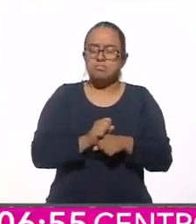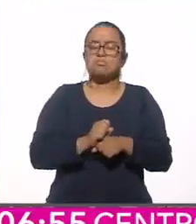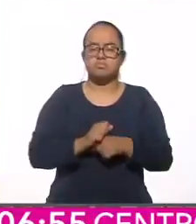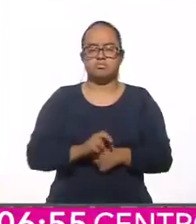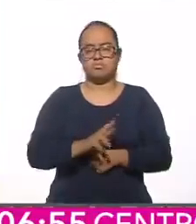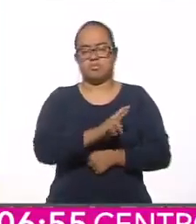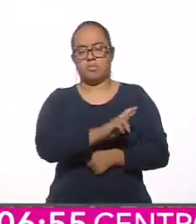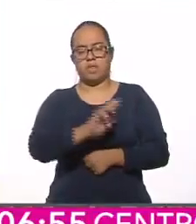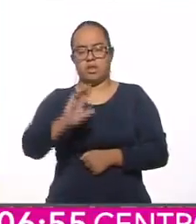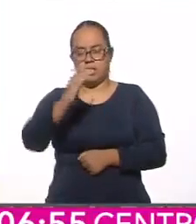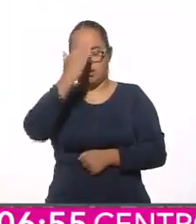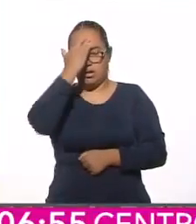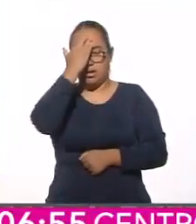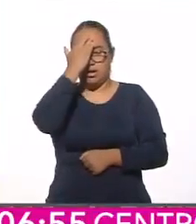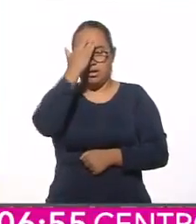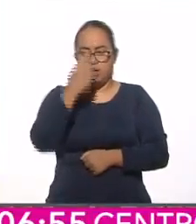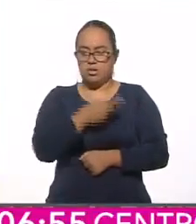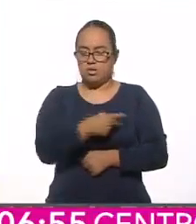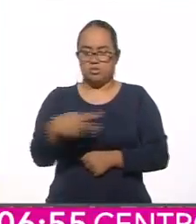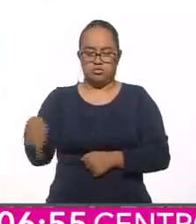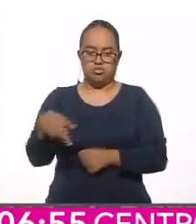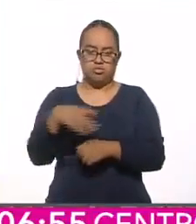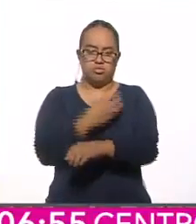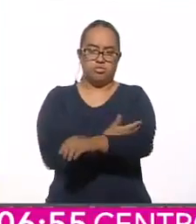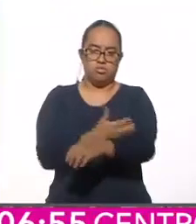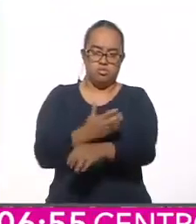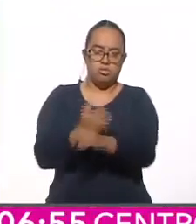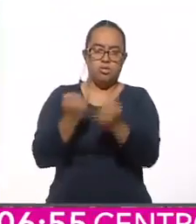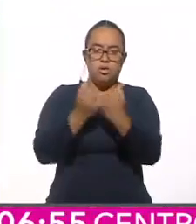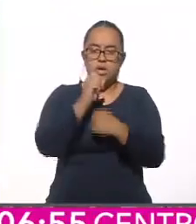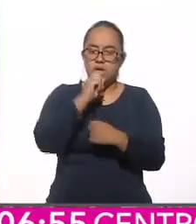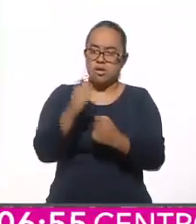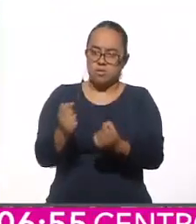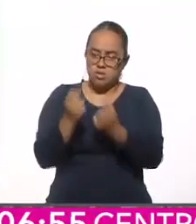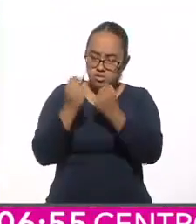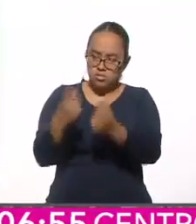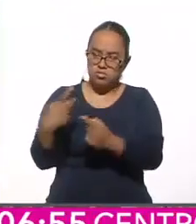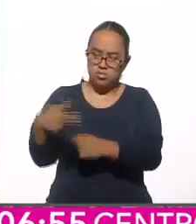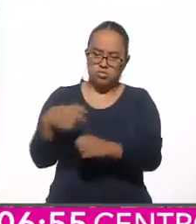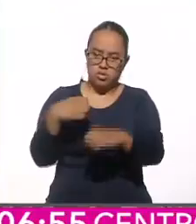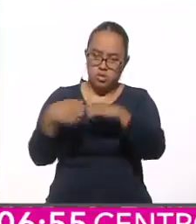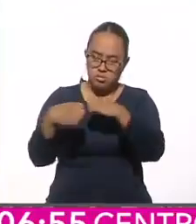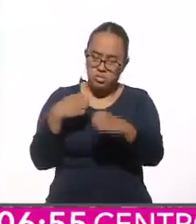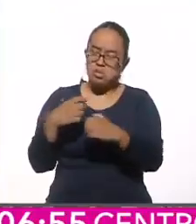reconocimiento de sus compañeros y la admiración de sus enemigos.